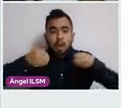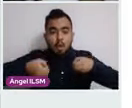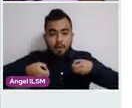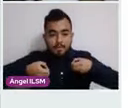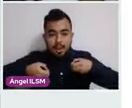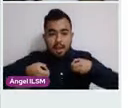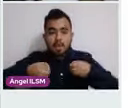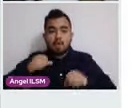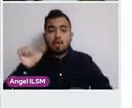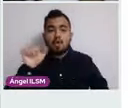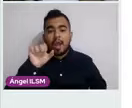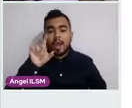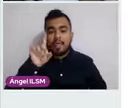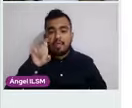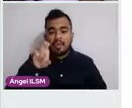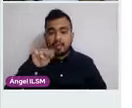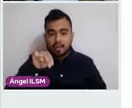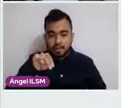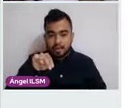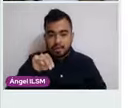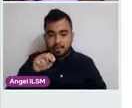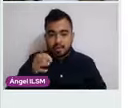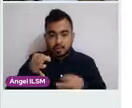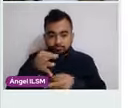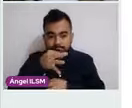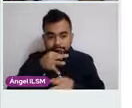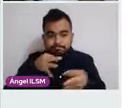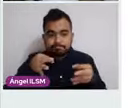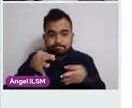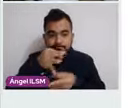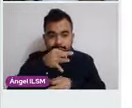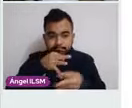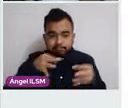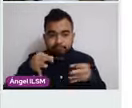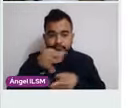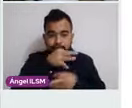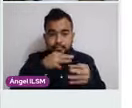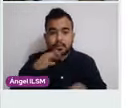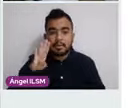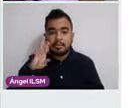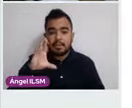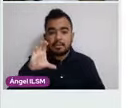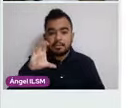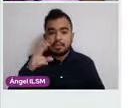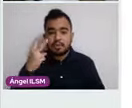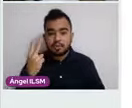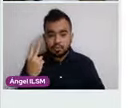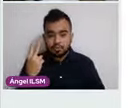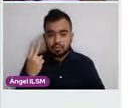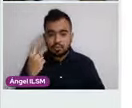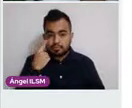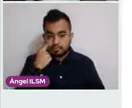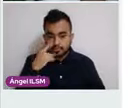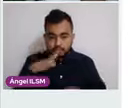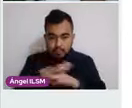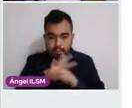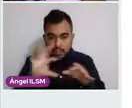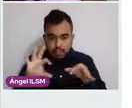y la regulación del ciclo celular. El BRCA2 se va a encargar de la recombinación y la reparación del